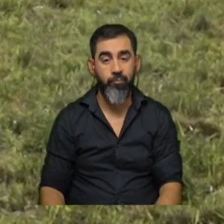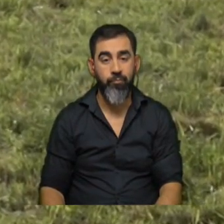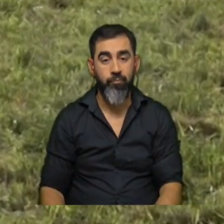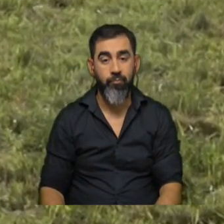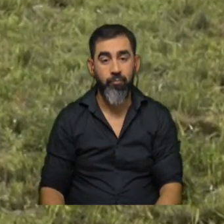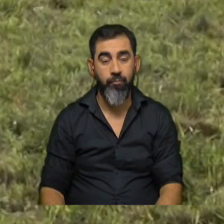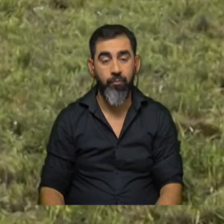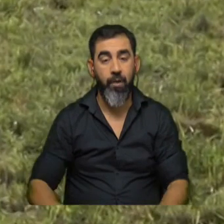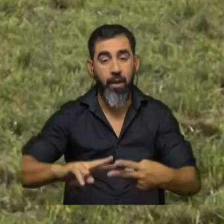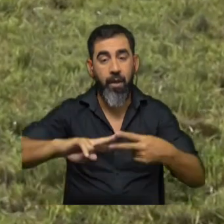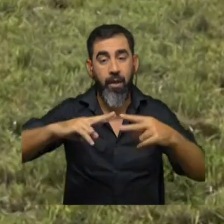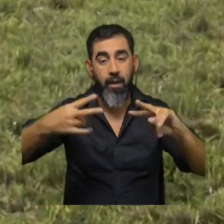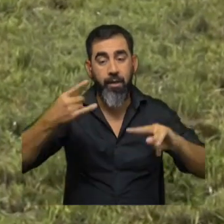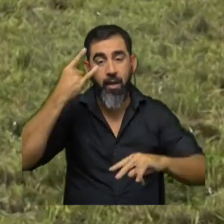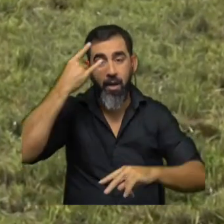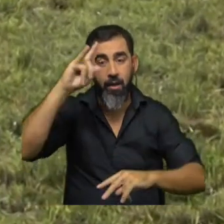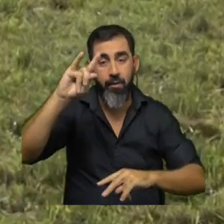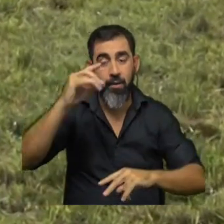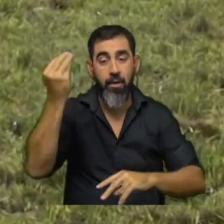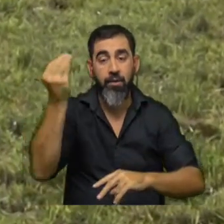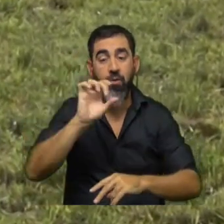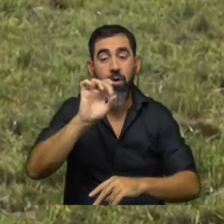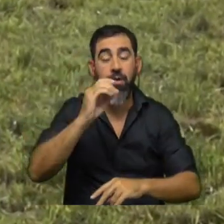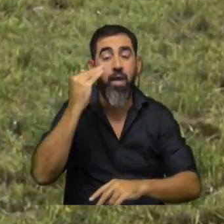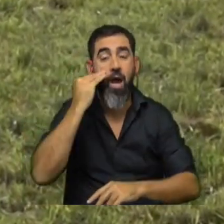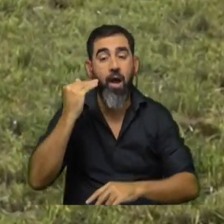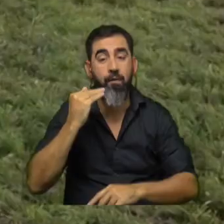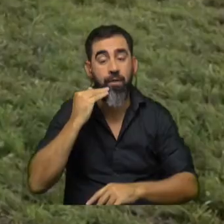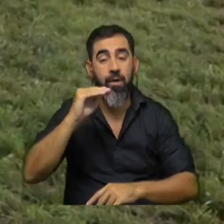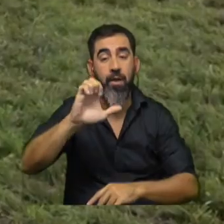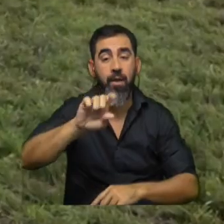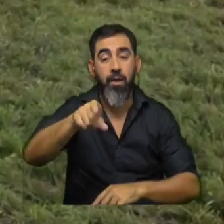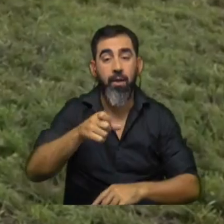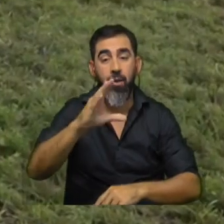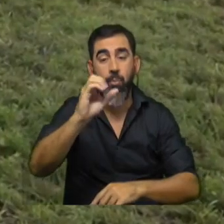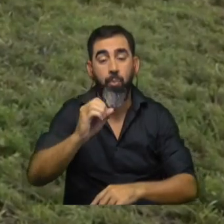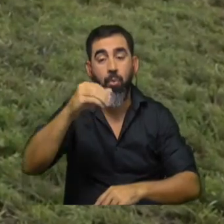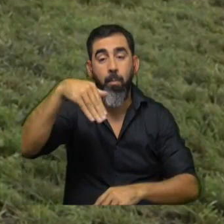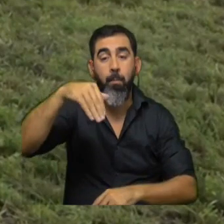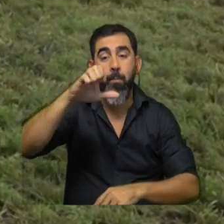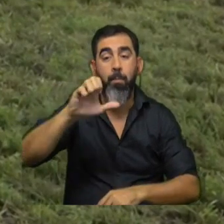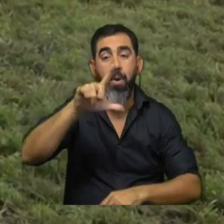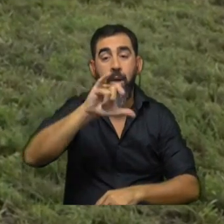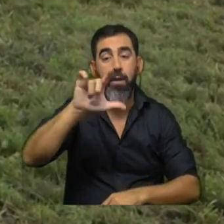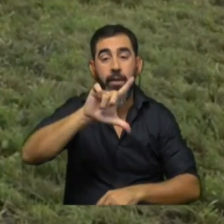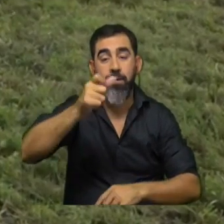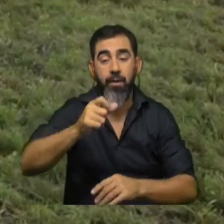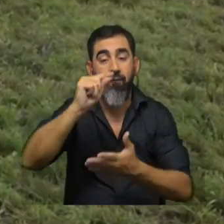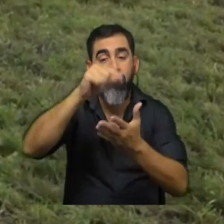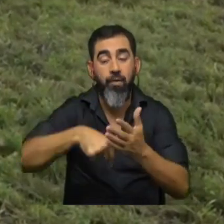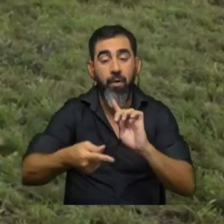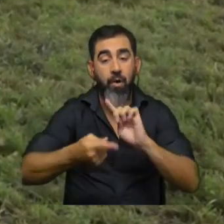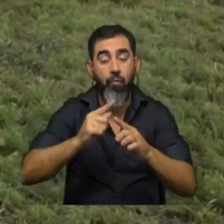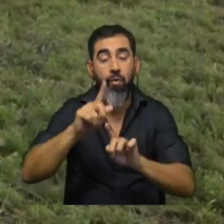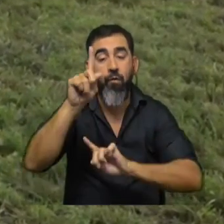Genética y ganadería. El sábado 15 de abril en la Expo Melilla se firmará un convenio entre Facultad de Veterinaria y la Sociedad